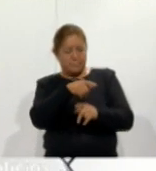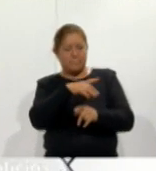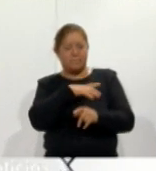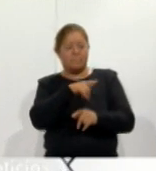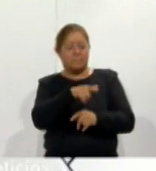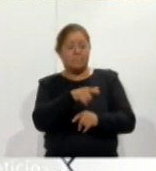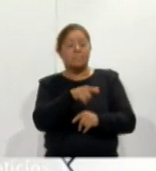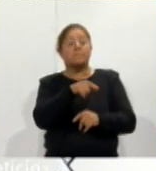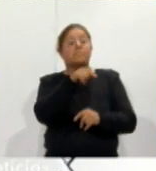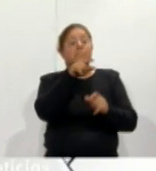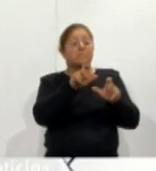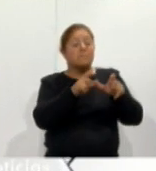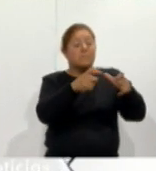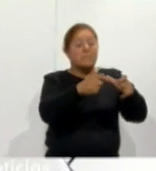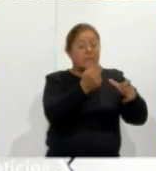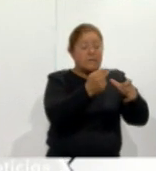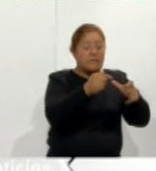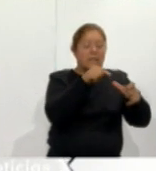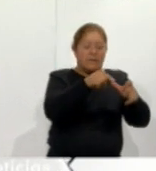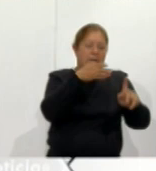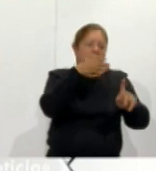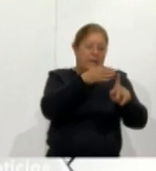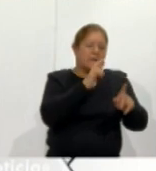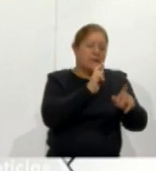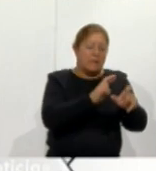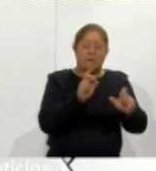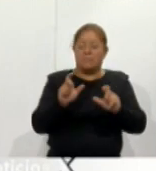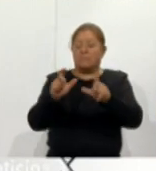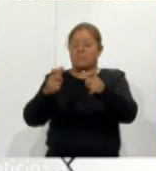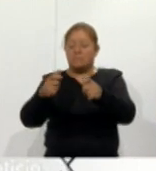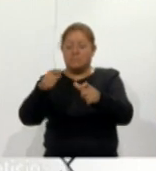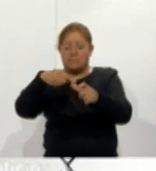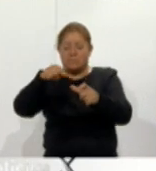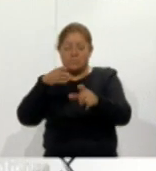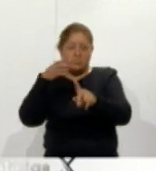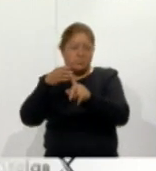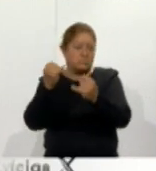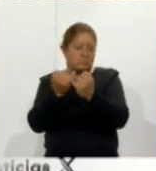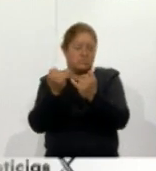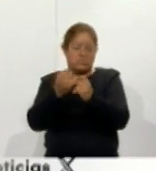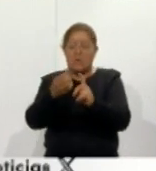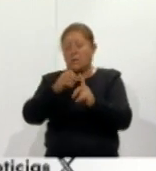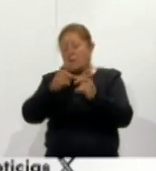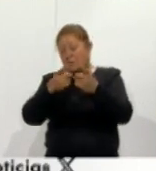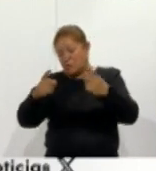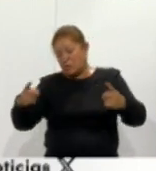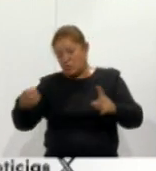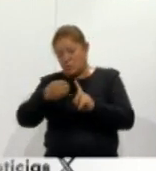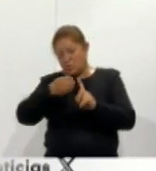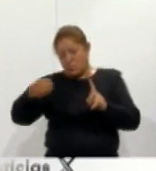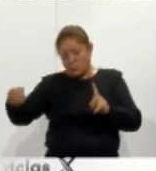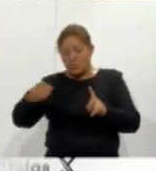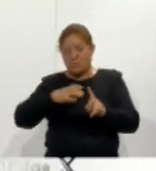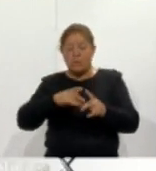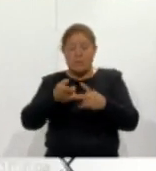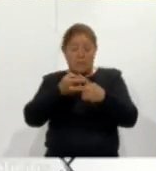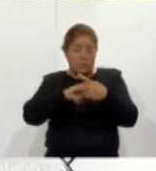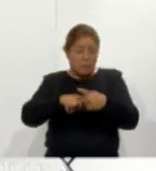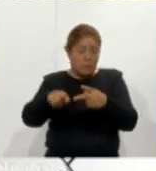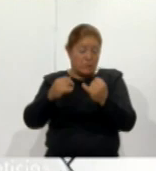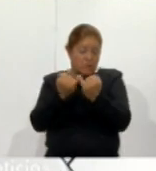de su organización orientadas a la optimización de recursos desarrollo organizacional incluso tenemos una línea de emprendimiento